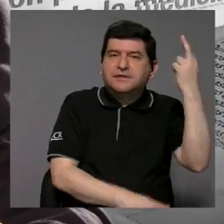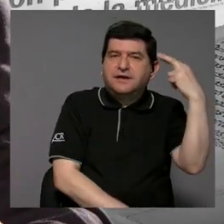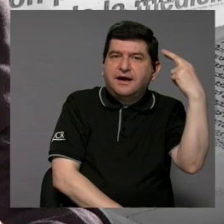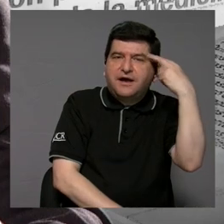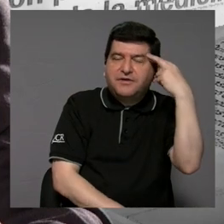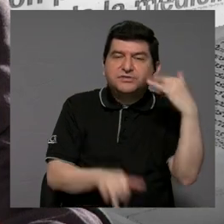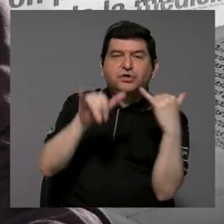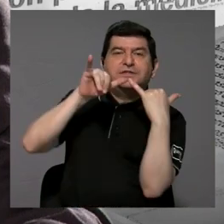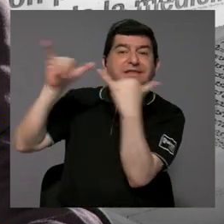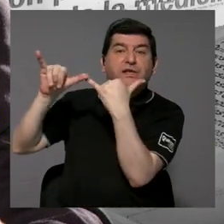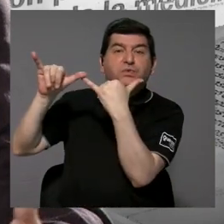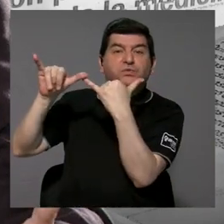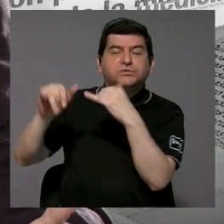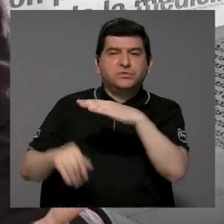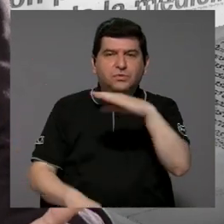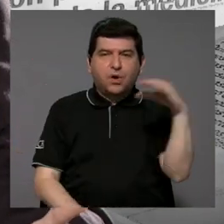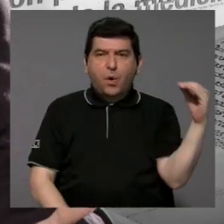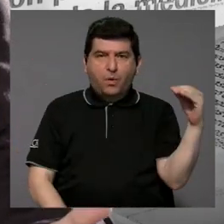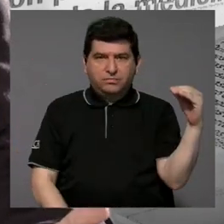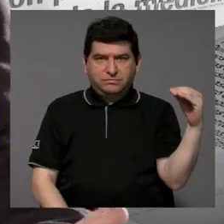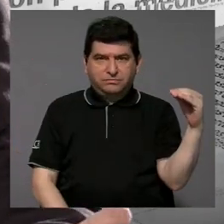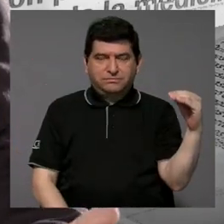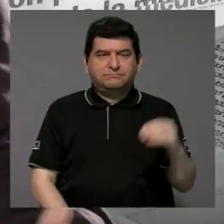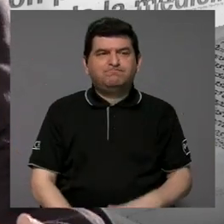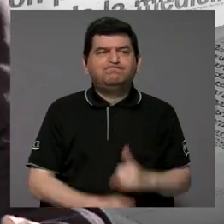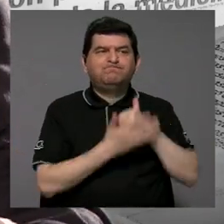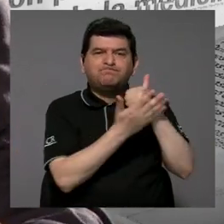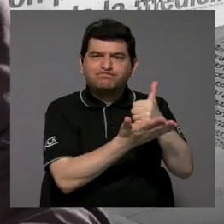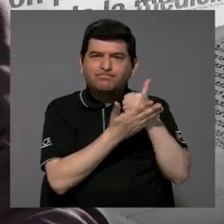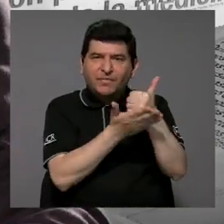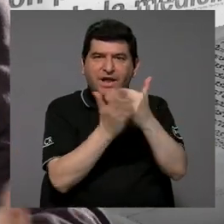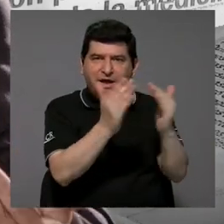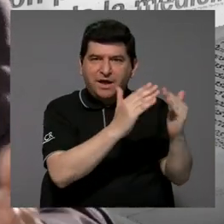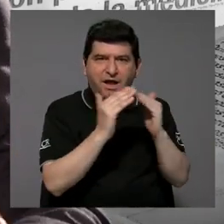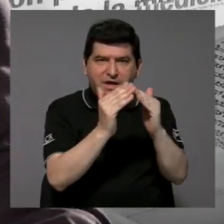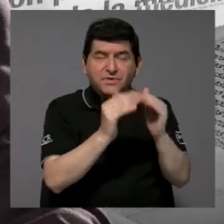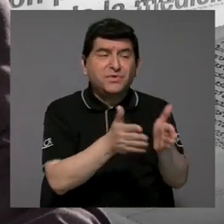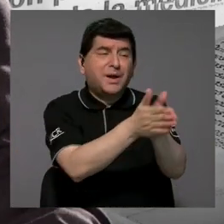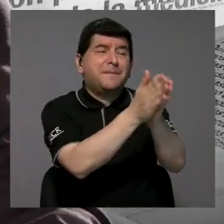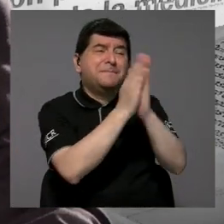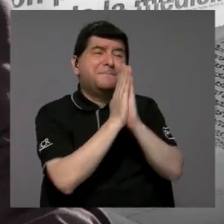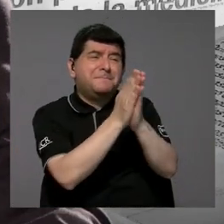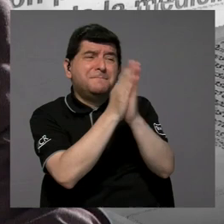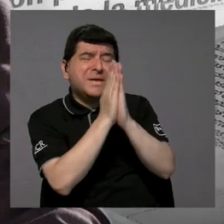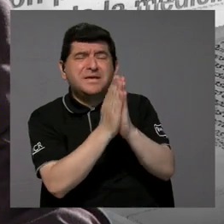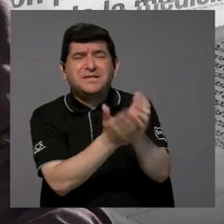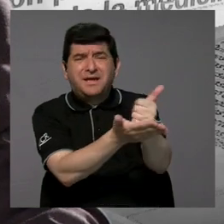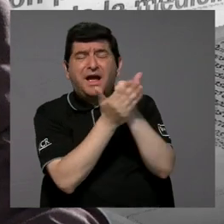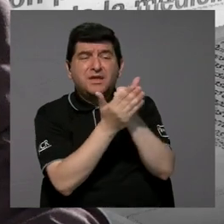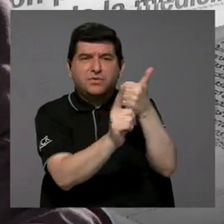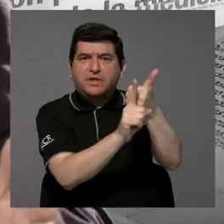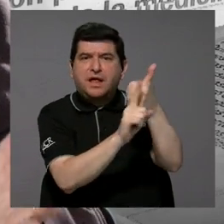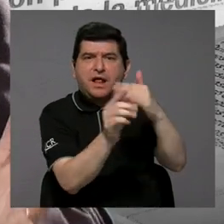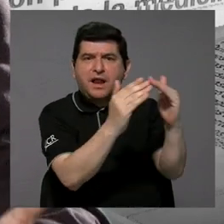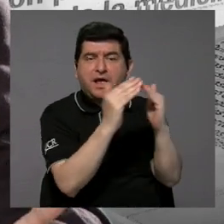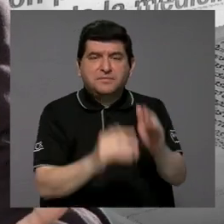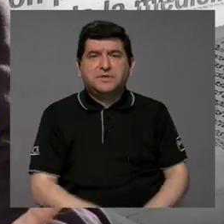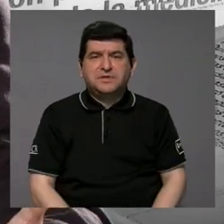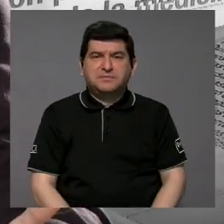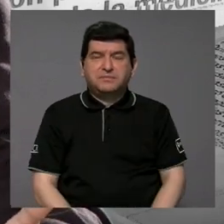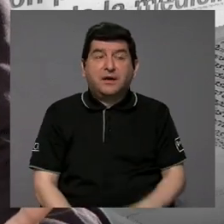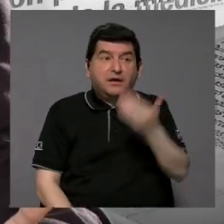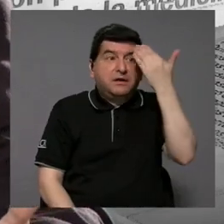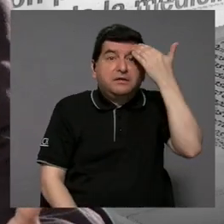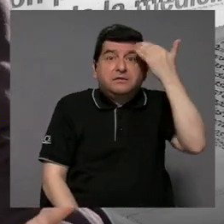denuncias o por ayudas a las comunidades, o que nos piden ayudas de las comunidades, mirad que tenemos,